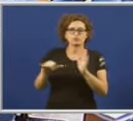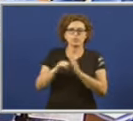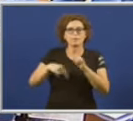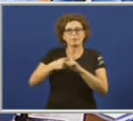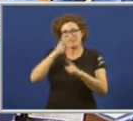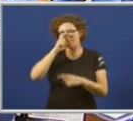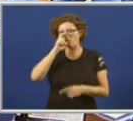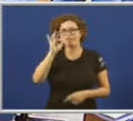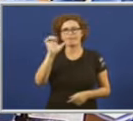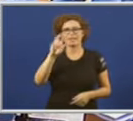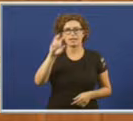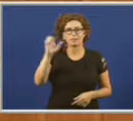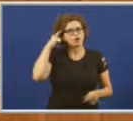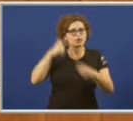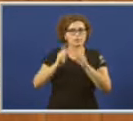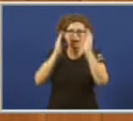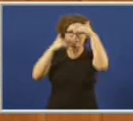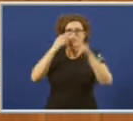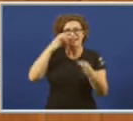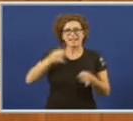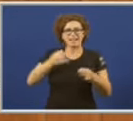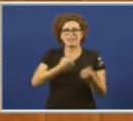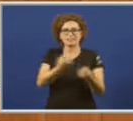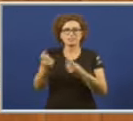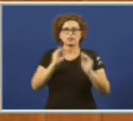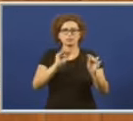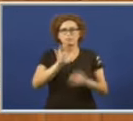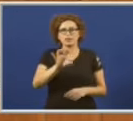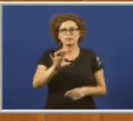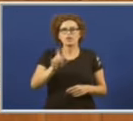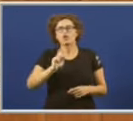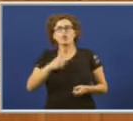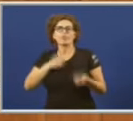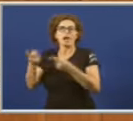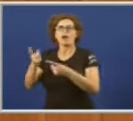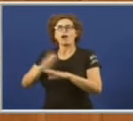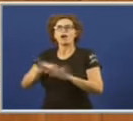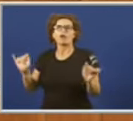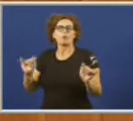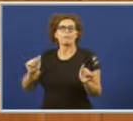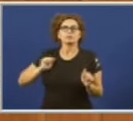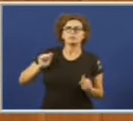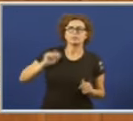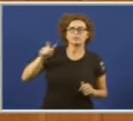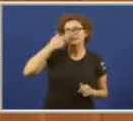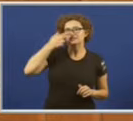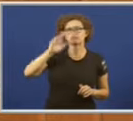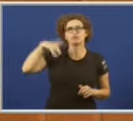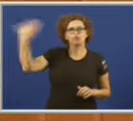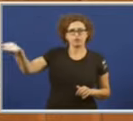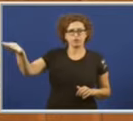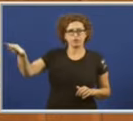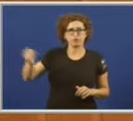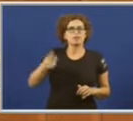antigo FEBE para atender as necesidades reais deste país e non compracer os intereses e bandullos alleos. Fronte ao